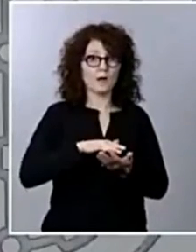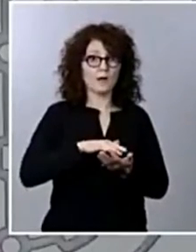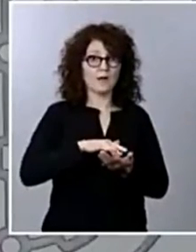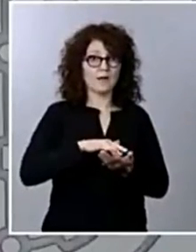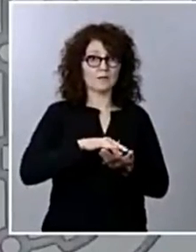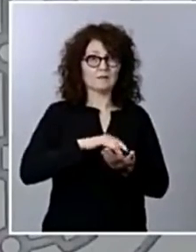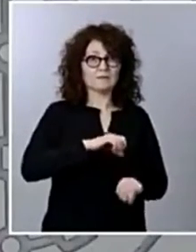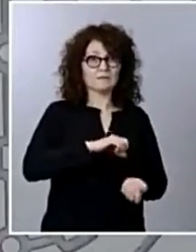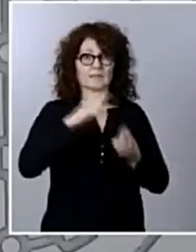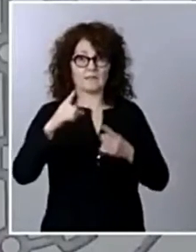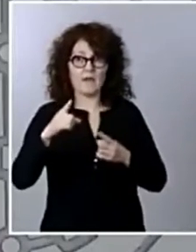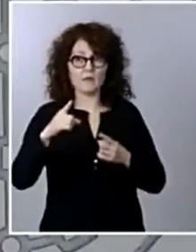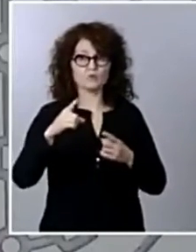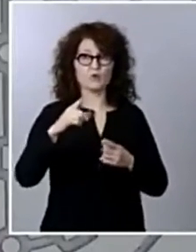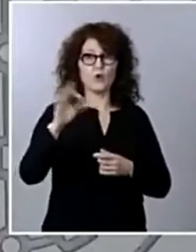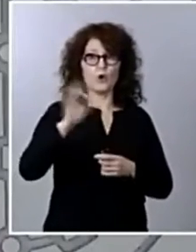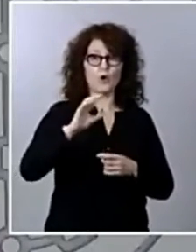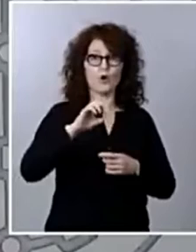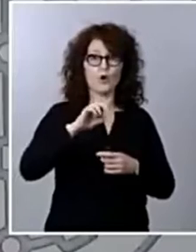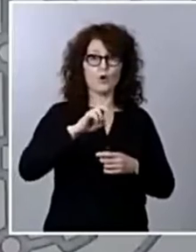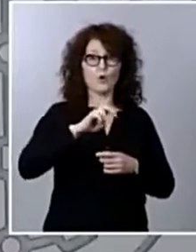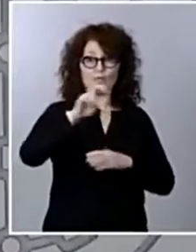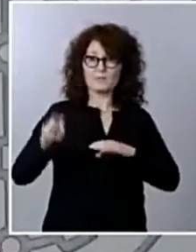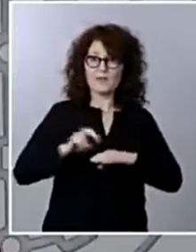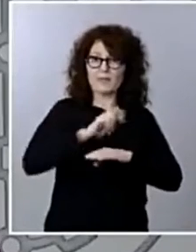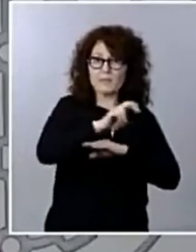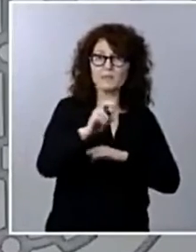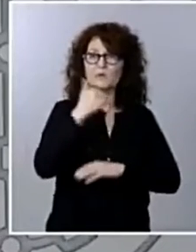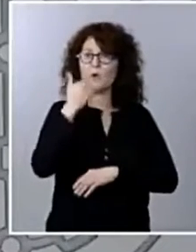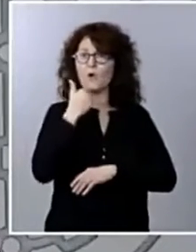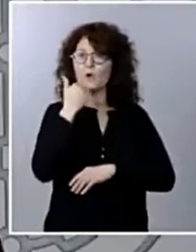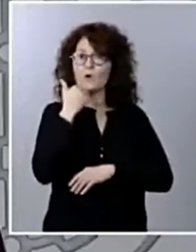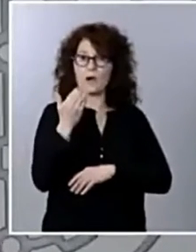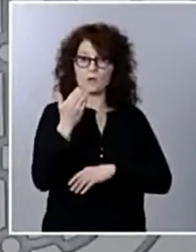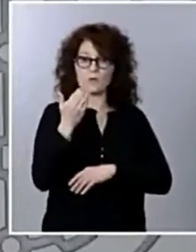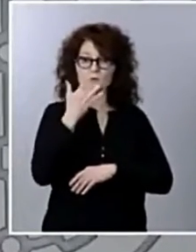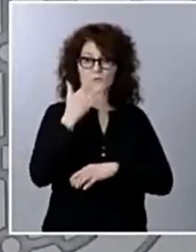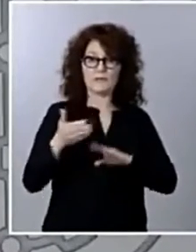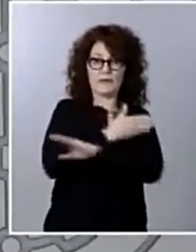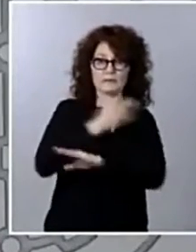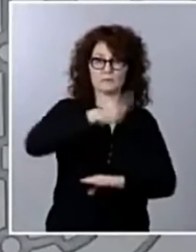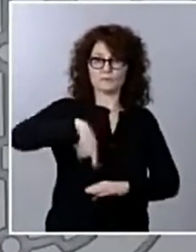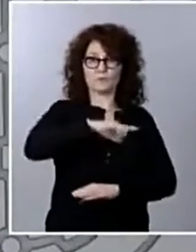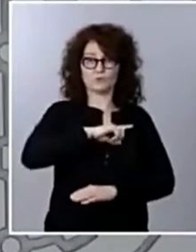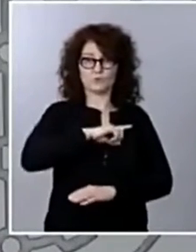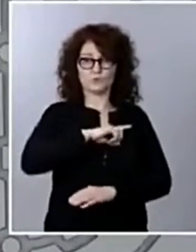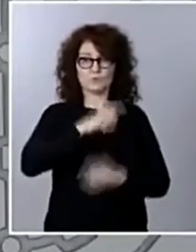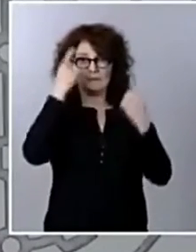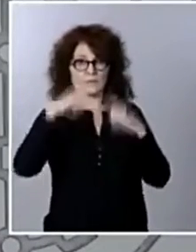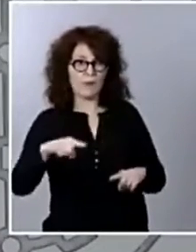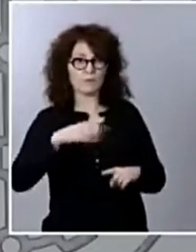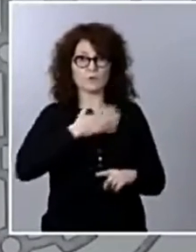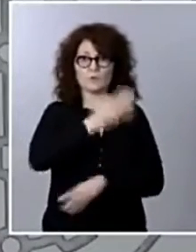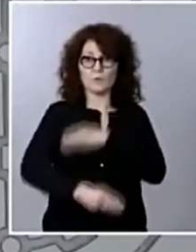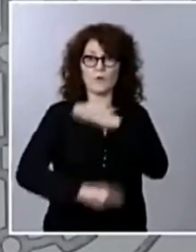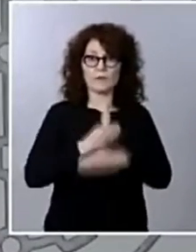de personas que no estén en condiciones regulares ordenadas de poder hacerlo. Si nos costara la investigación policial o la